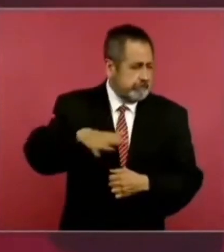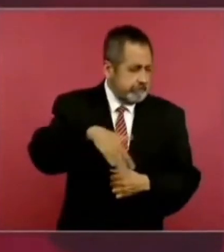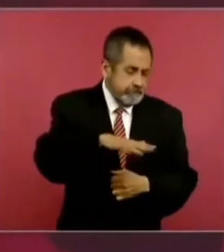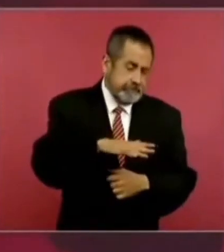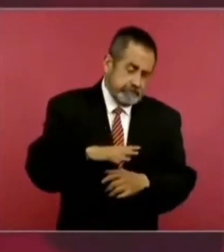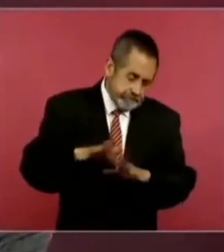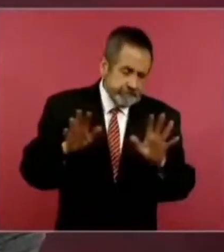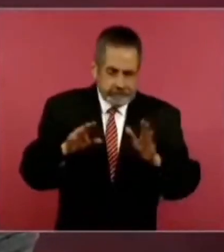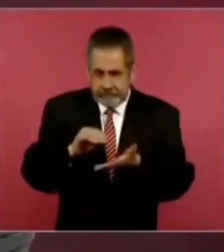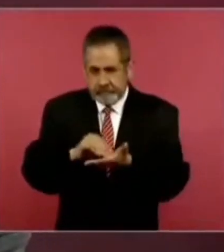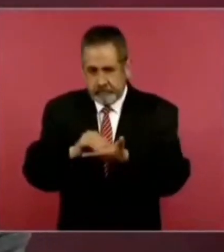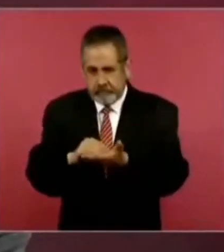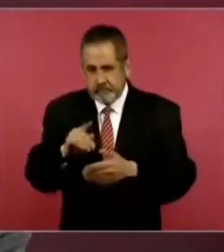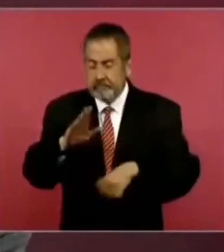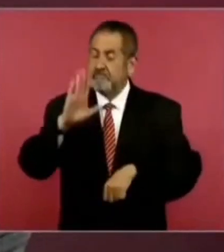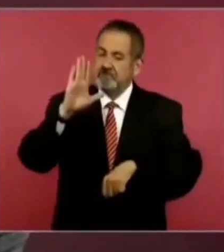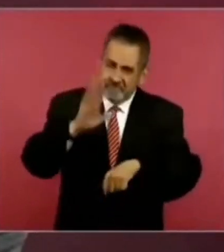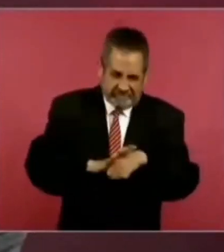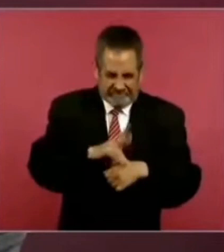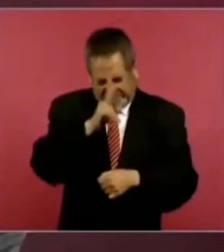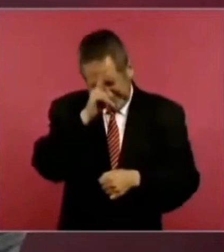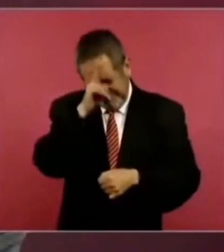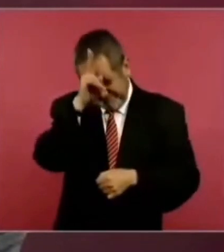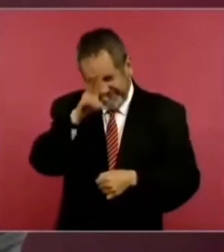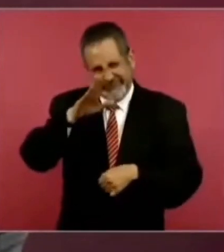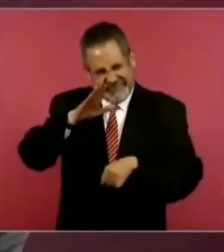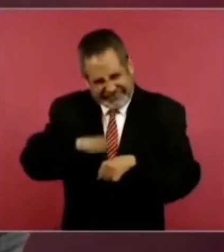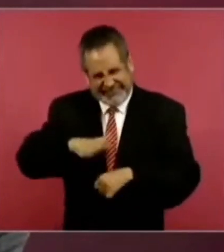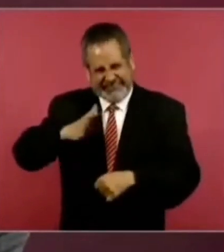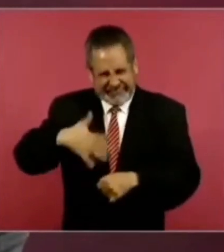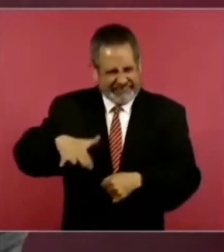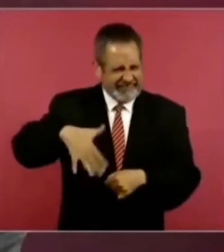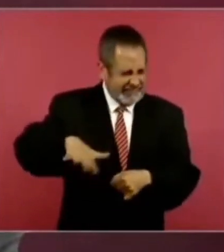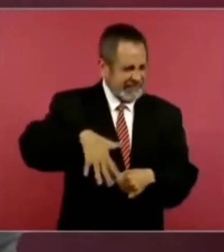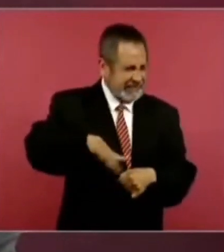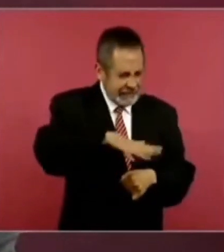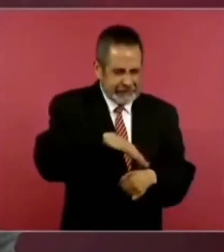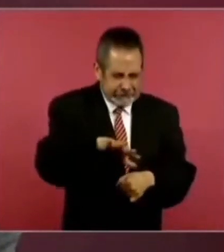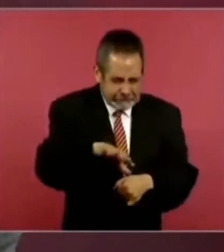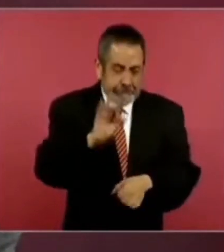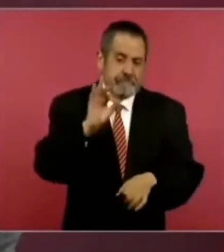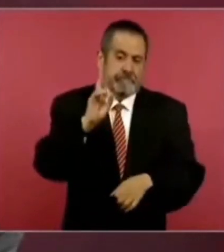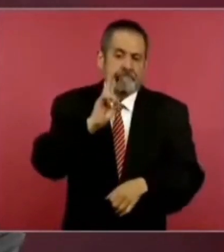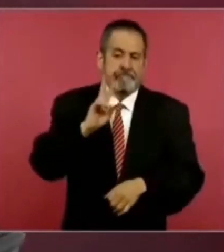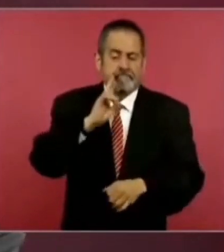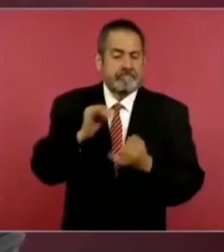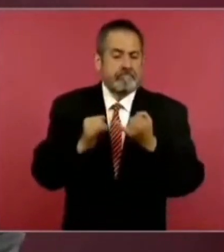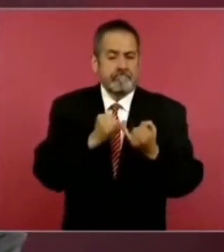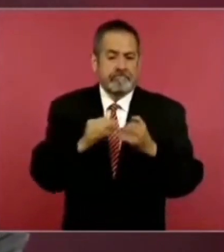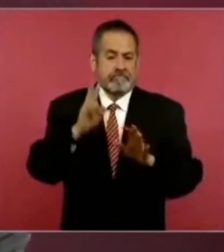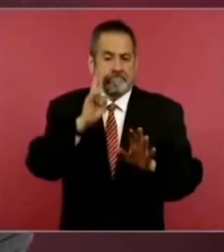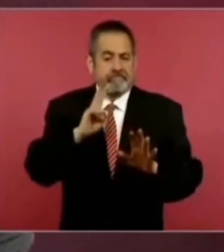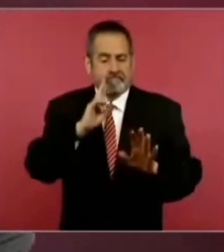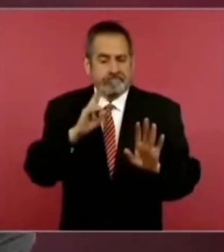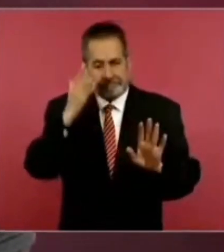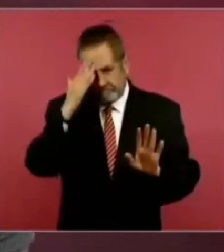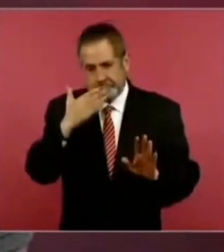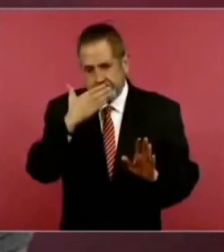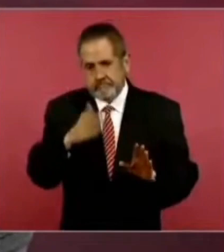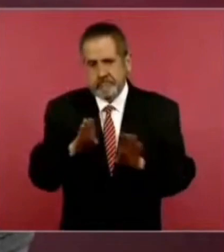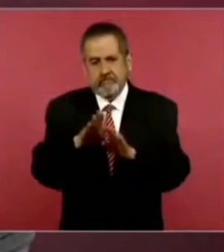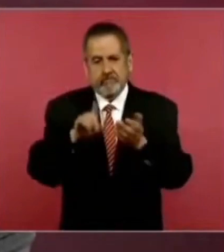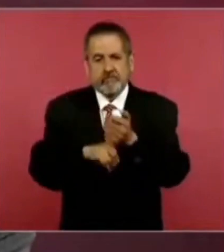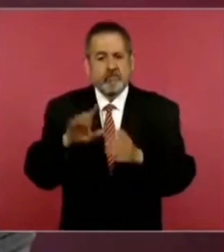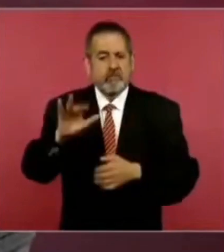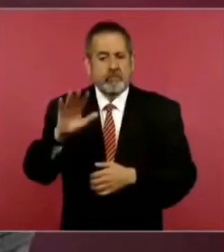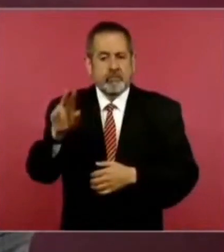a intensificar para que sepamos bien sobre los